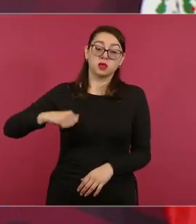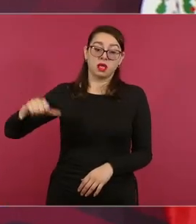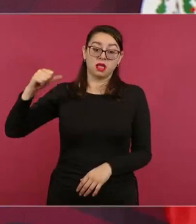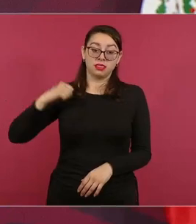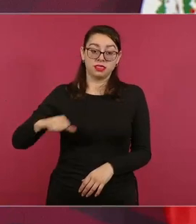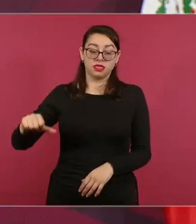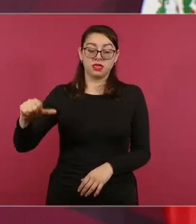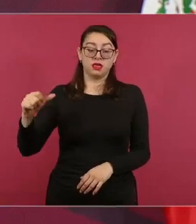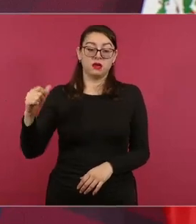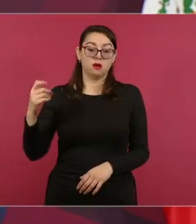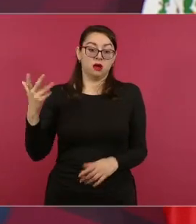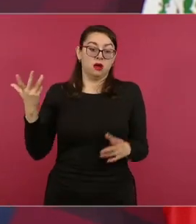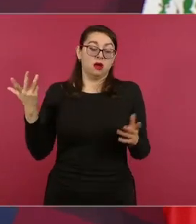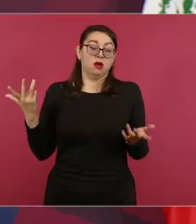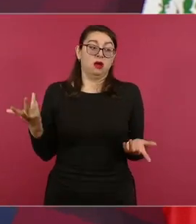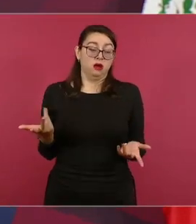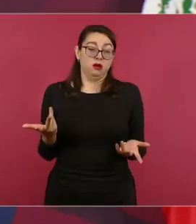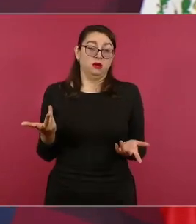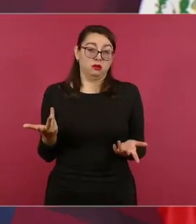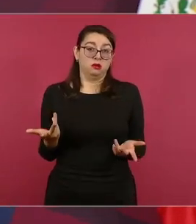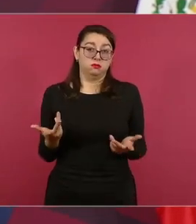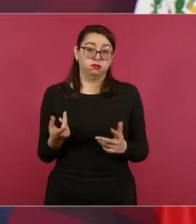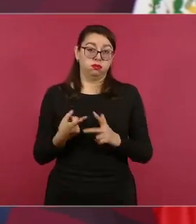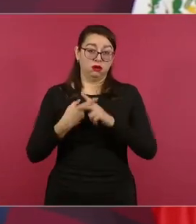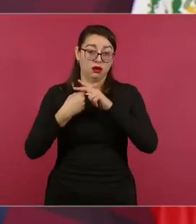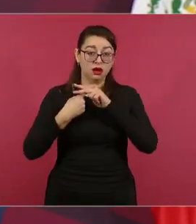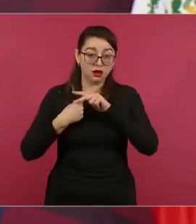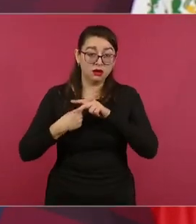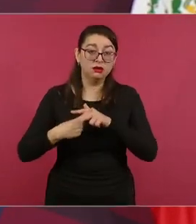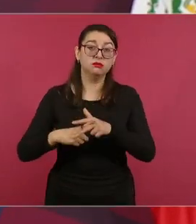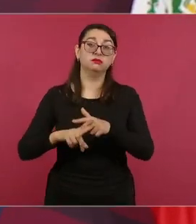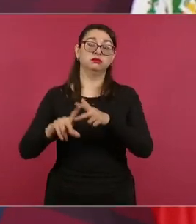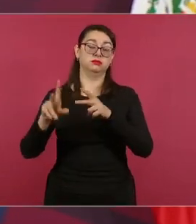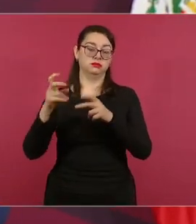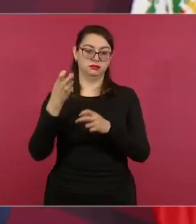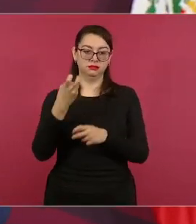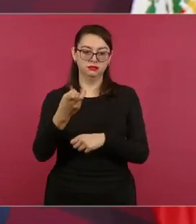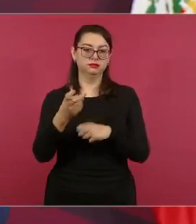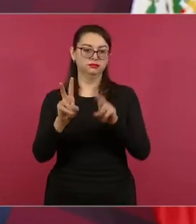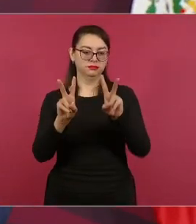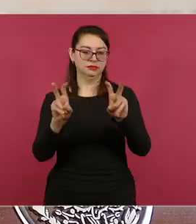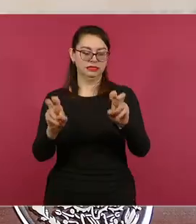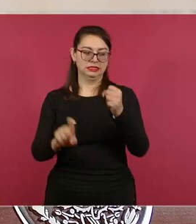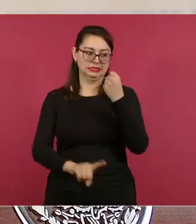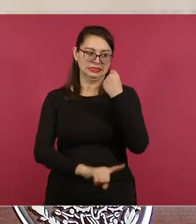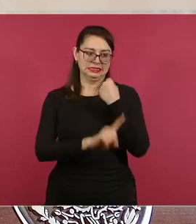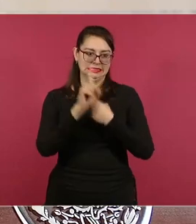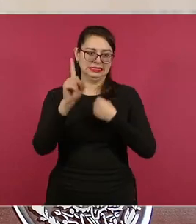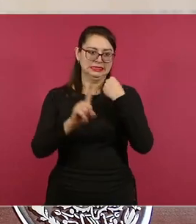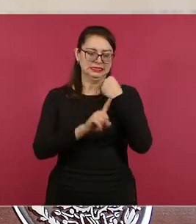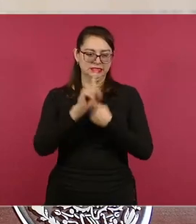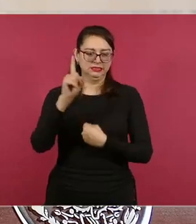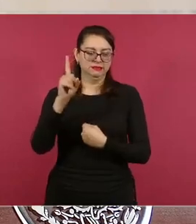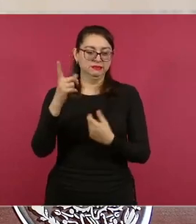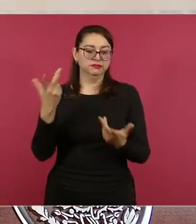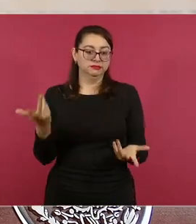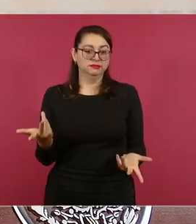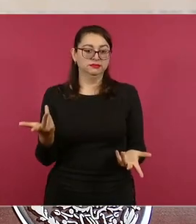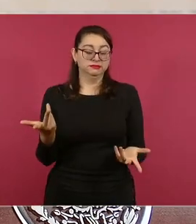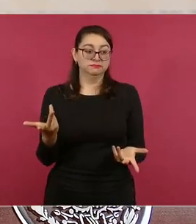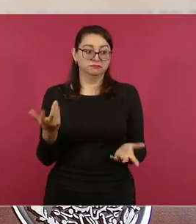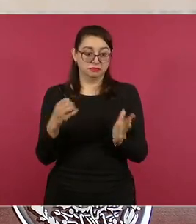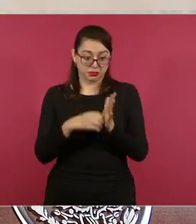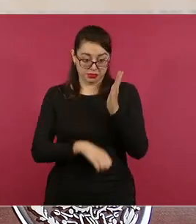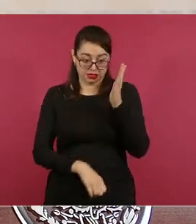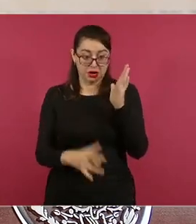más que es muy fuerte, pero Jesús estaba a